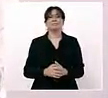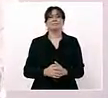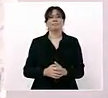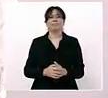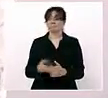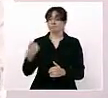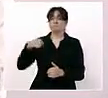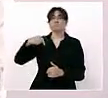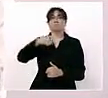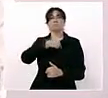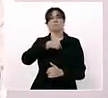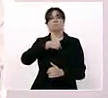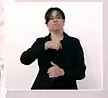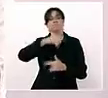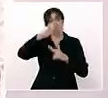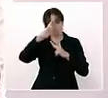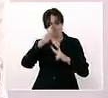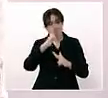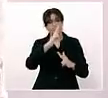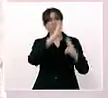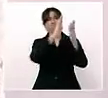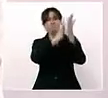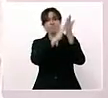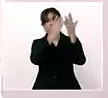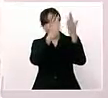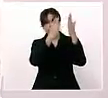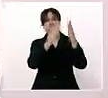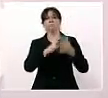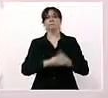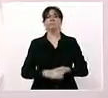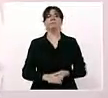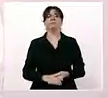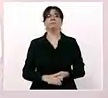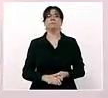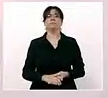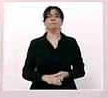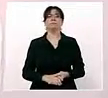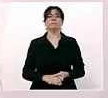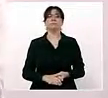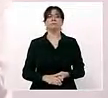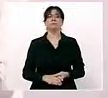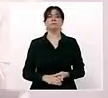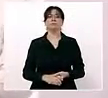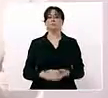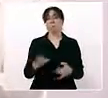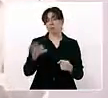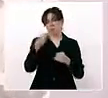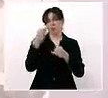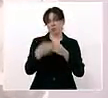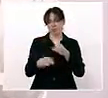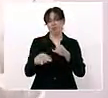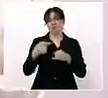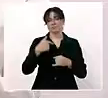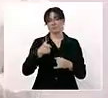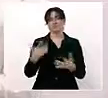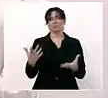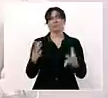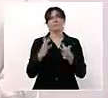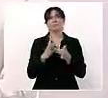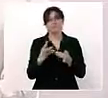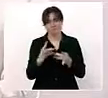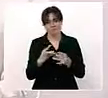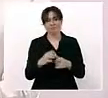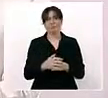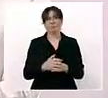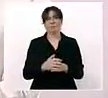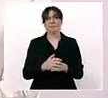este homenaje. Termino pues comentándoles que